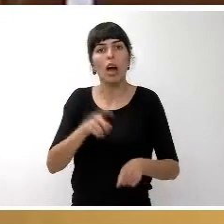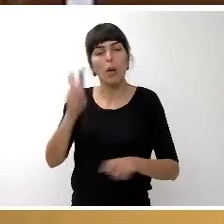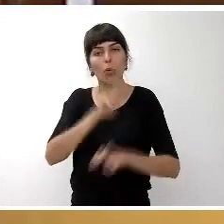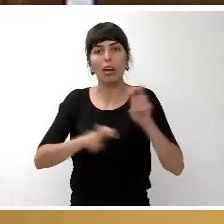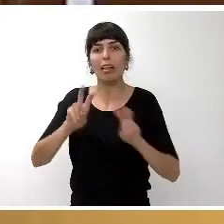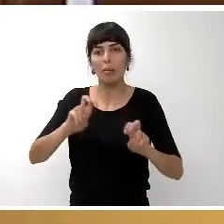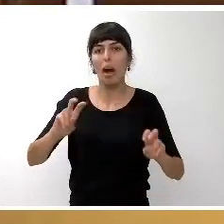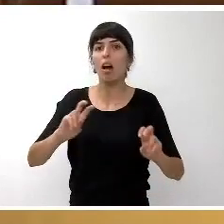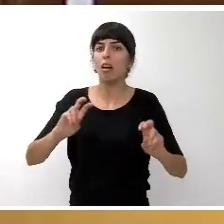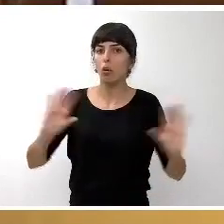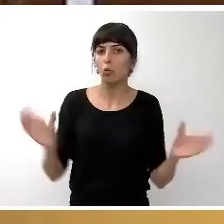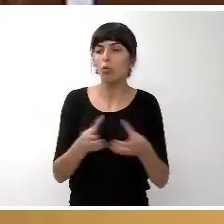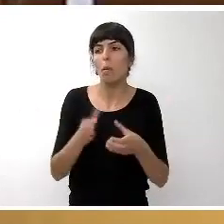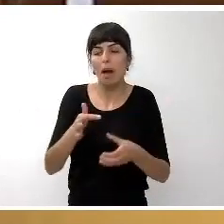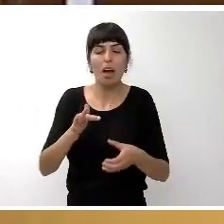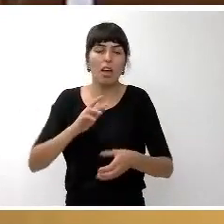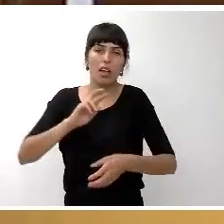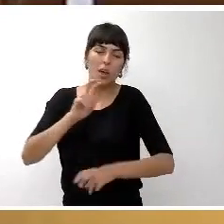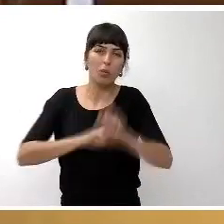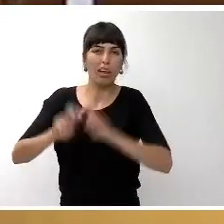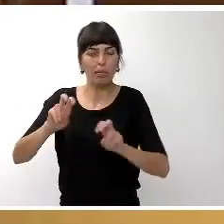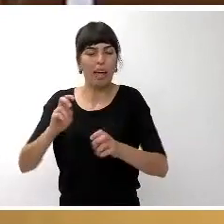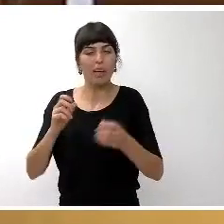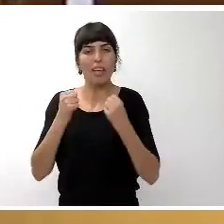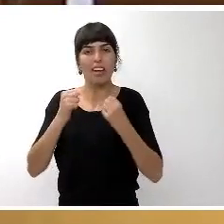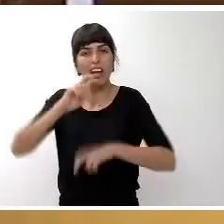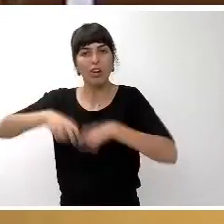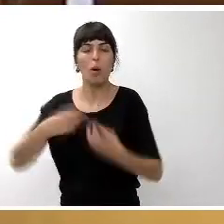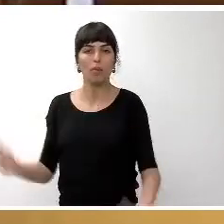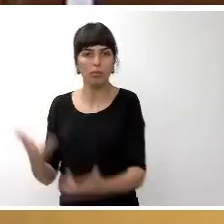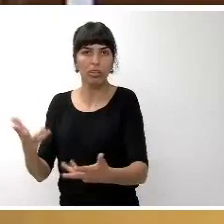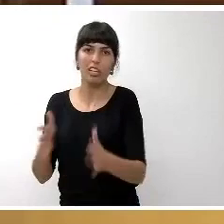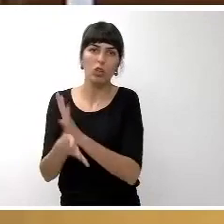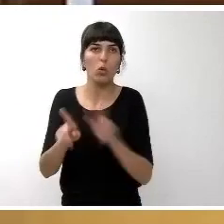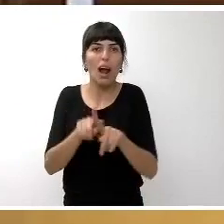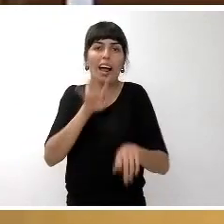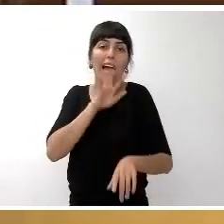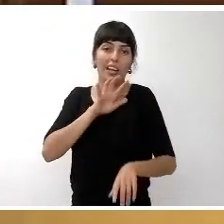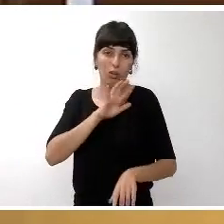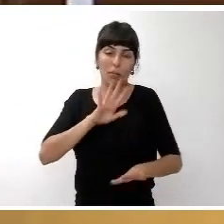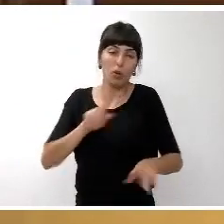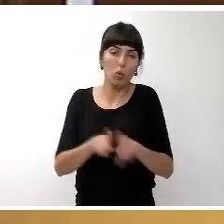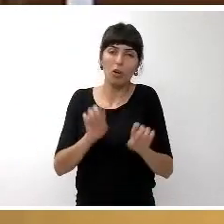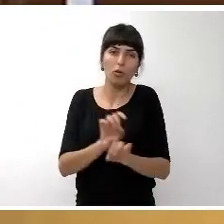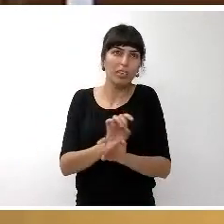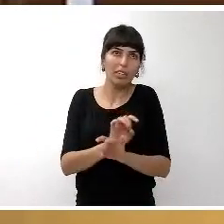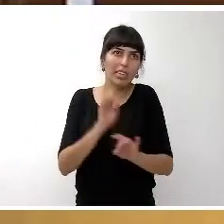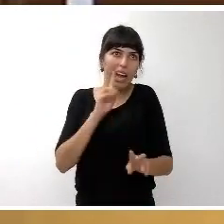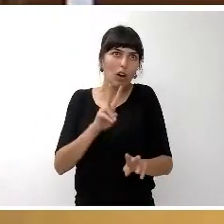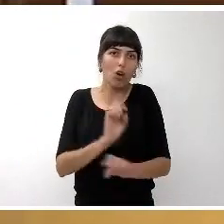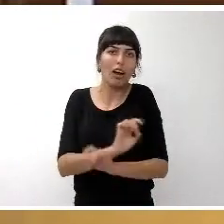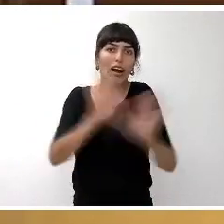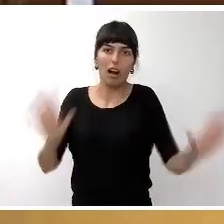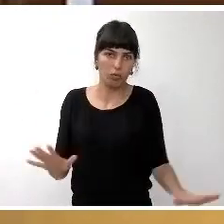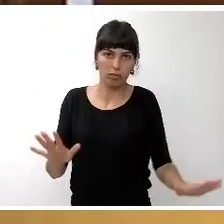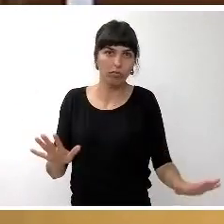la sociedad, por las energías renovables, quizá quede eso como anécdota, pero que refleja el impulso